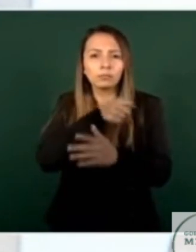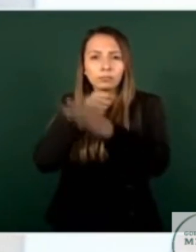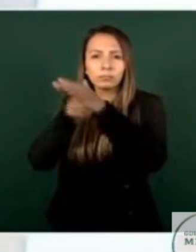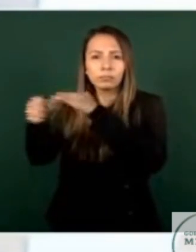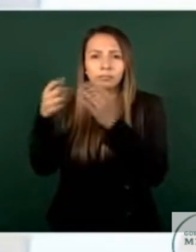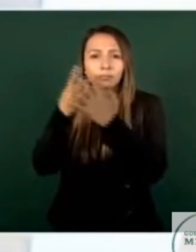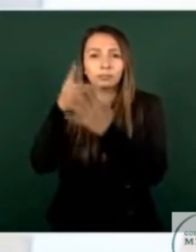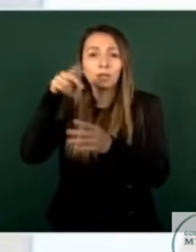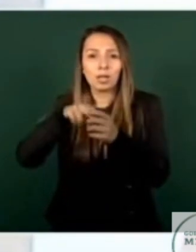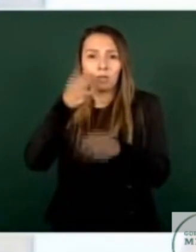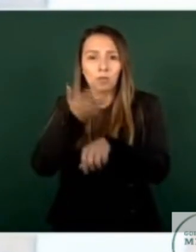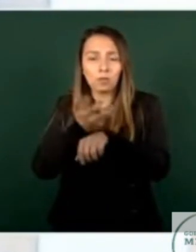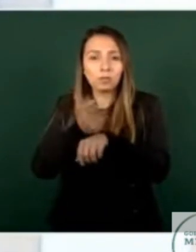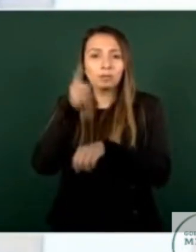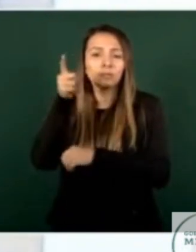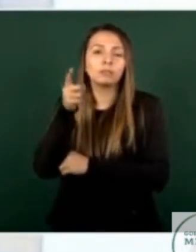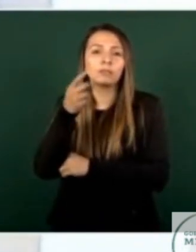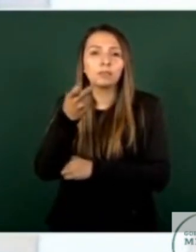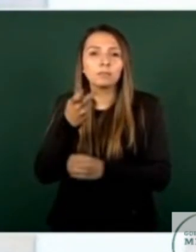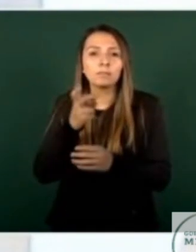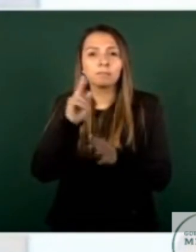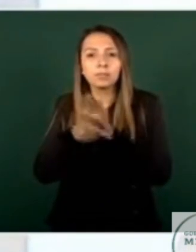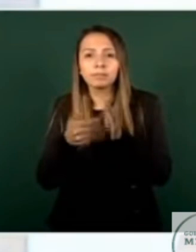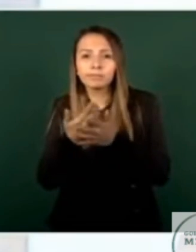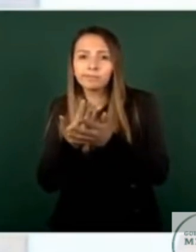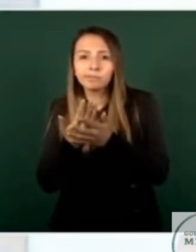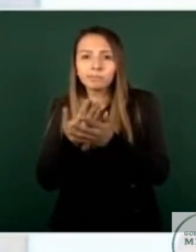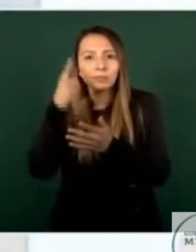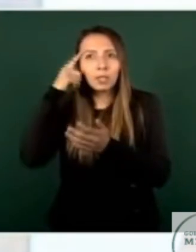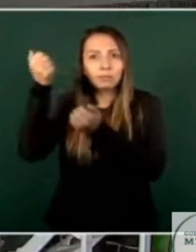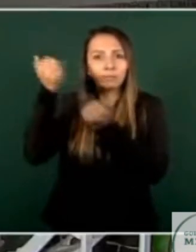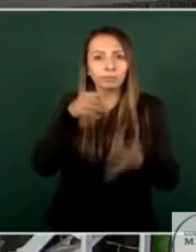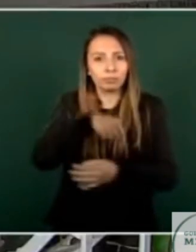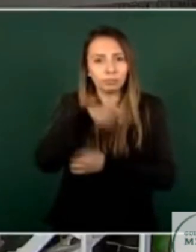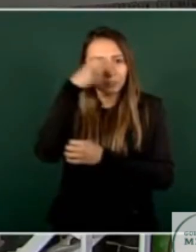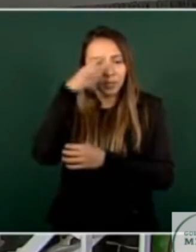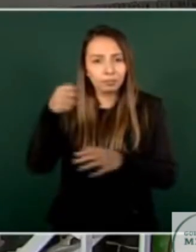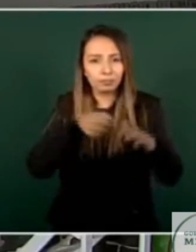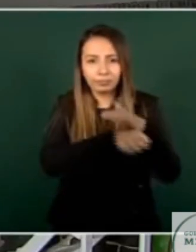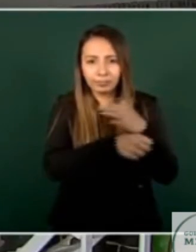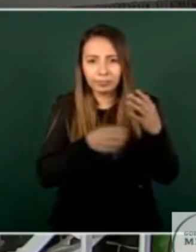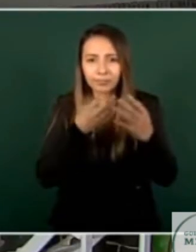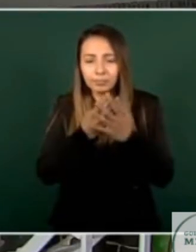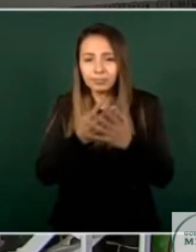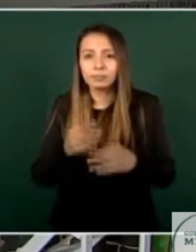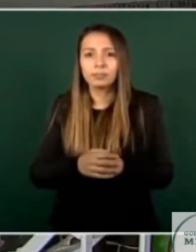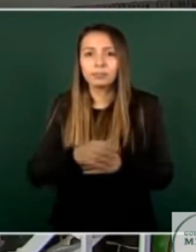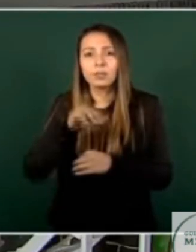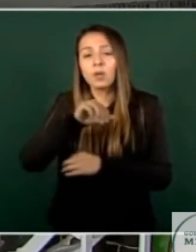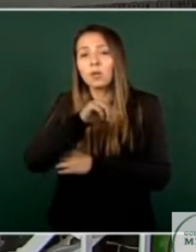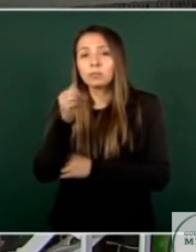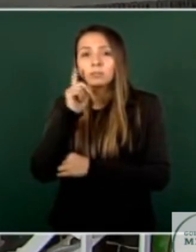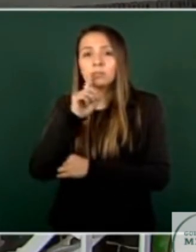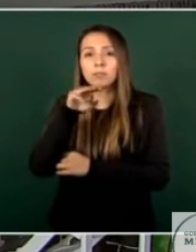y se encuentra pendiente su extradición en el caso de Miroslava Brech